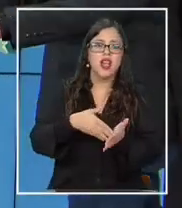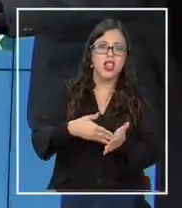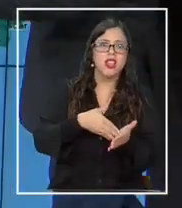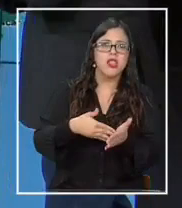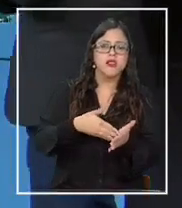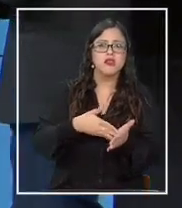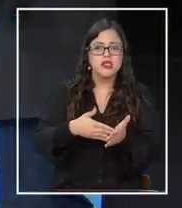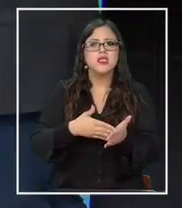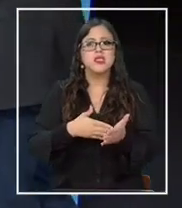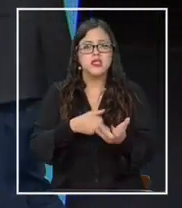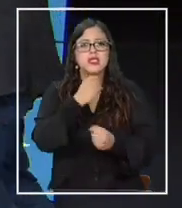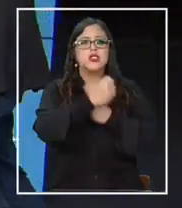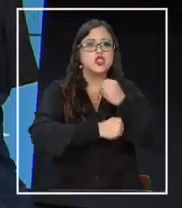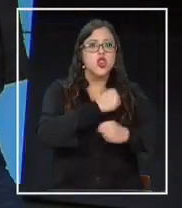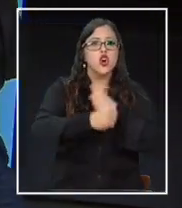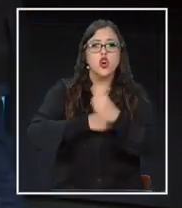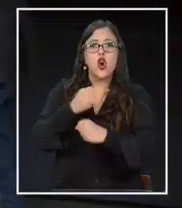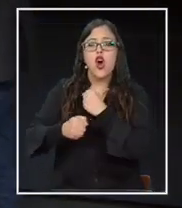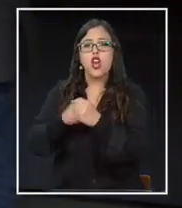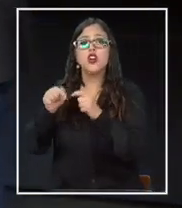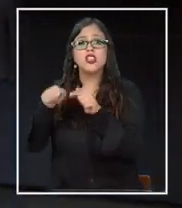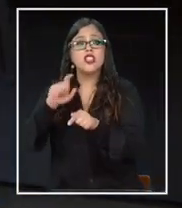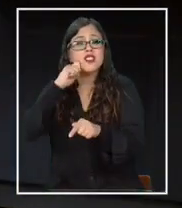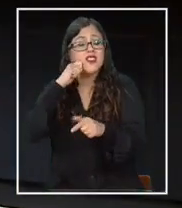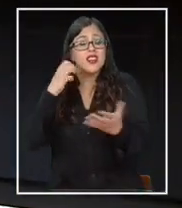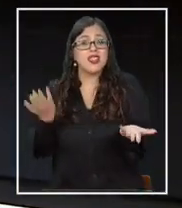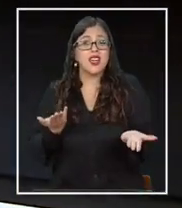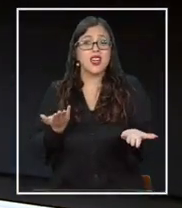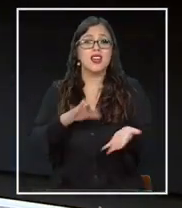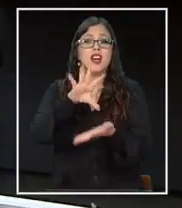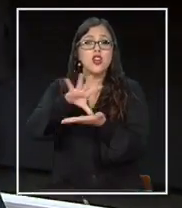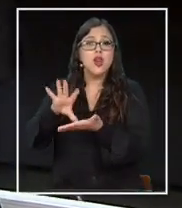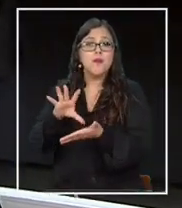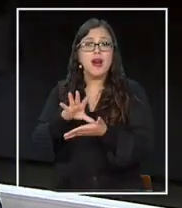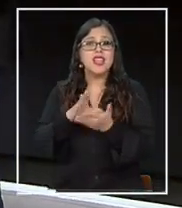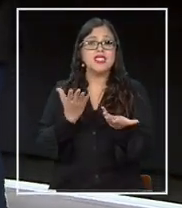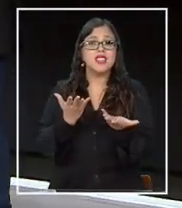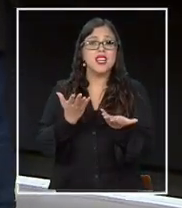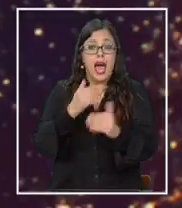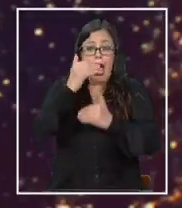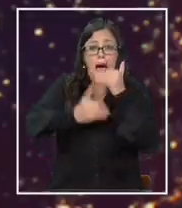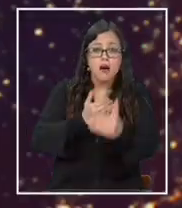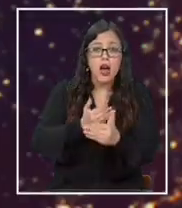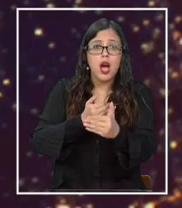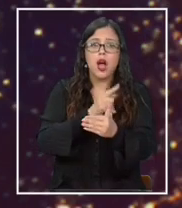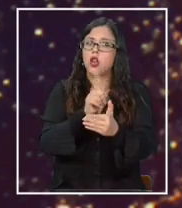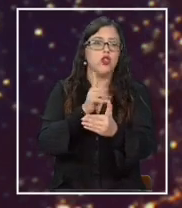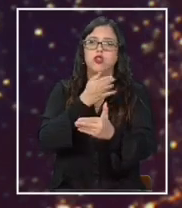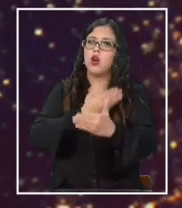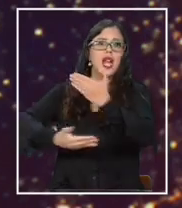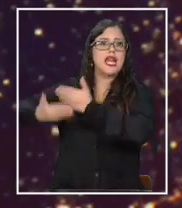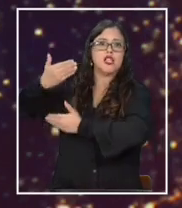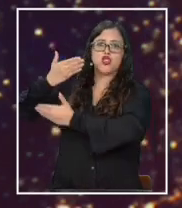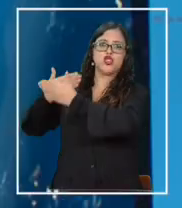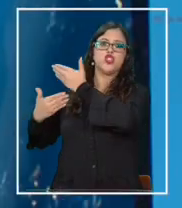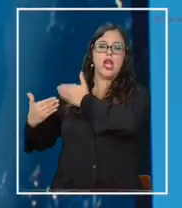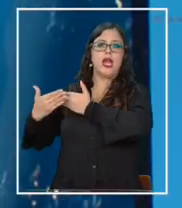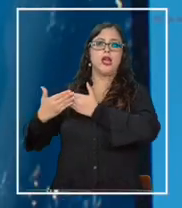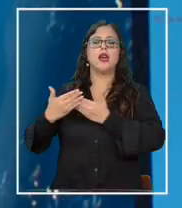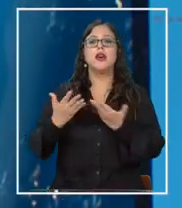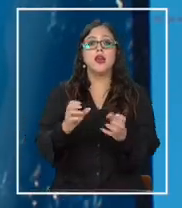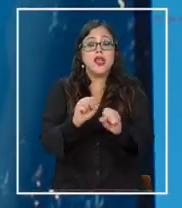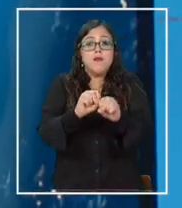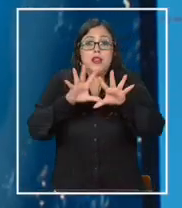año a año a año. Y la sumatoria, el neto, hace que al final de cuentas los países retrocedan ciertamente en desarrollo humano. Impresionante. Y aquí tenemos una visión